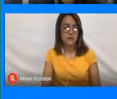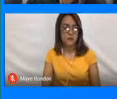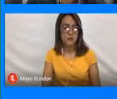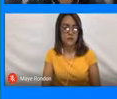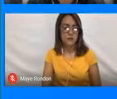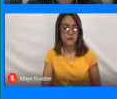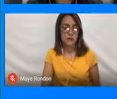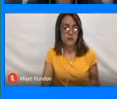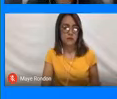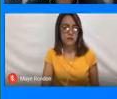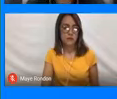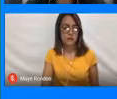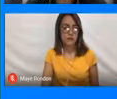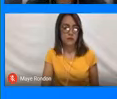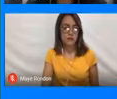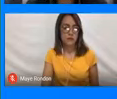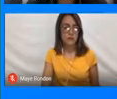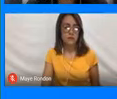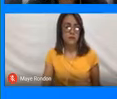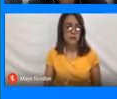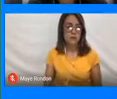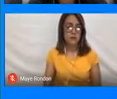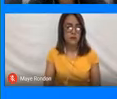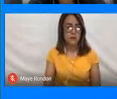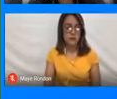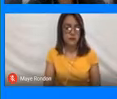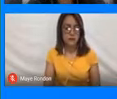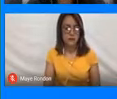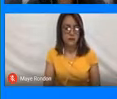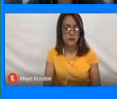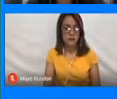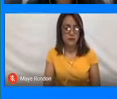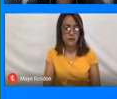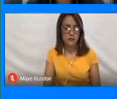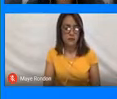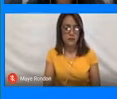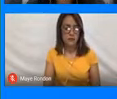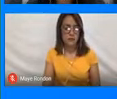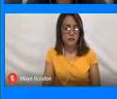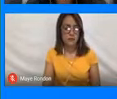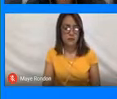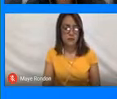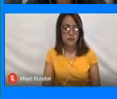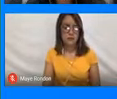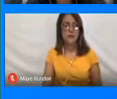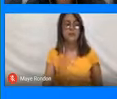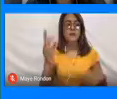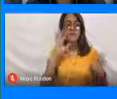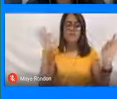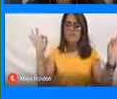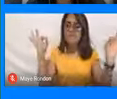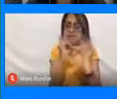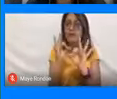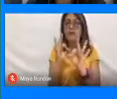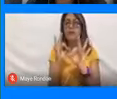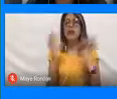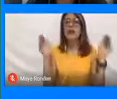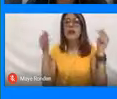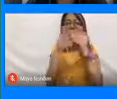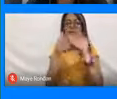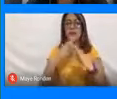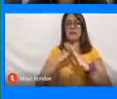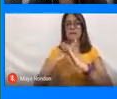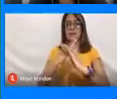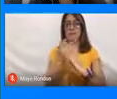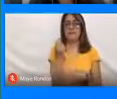Bueno, en cuanto a las características de la seguridad integral, tenemos el énfasis, es la prevención